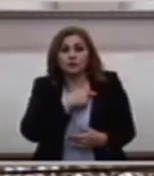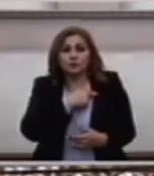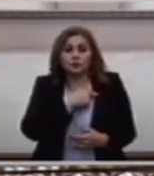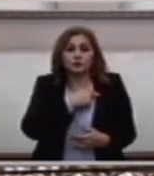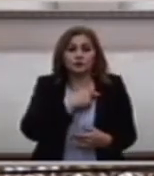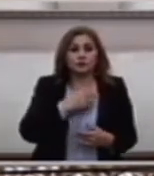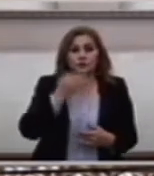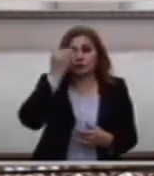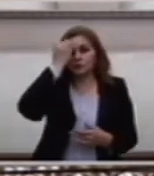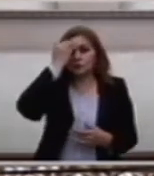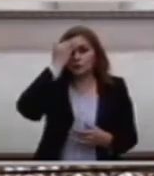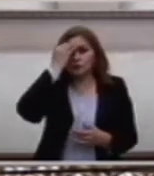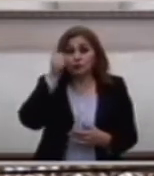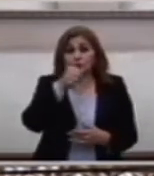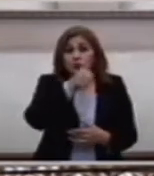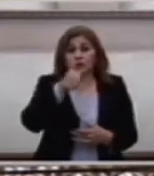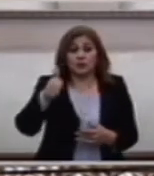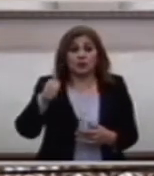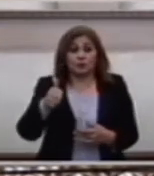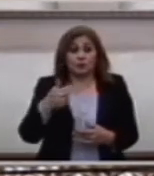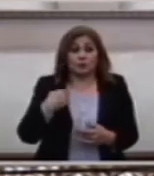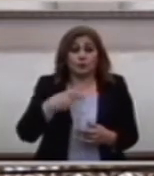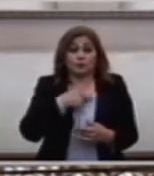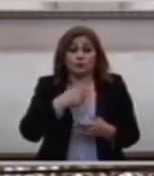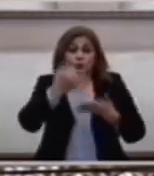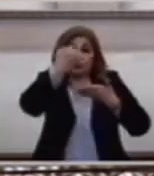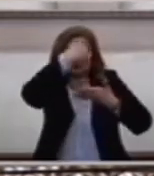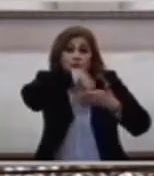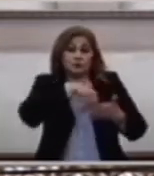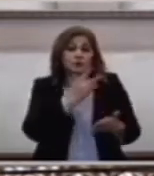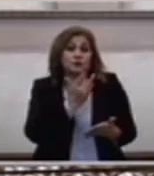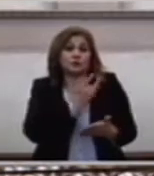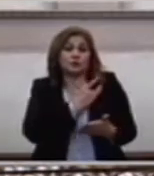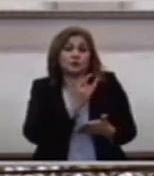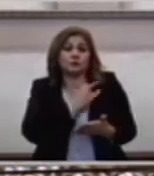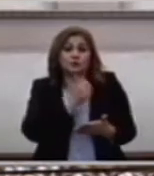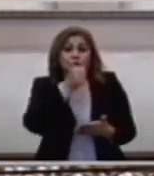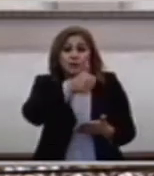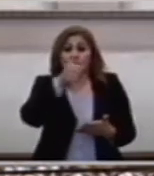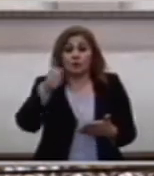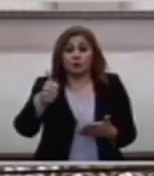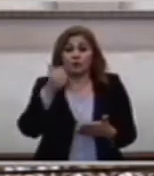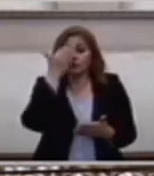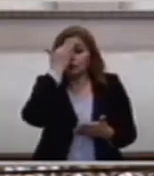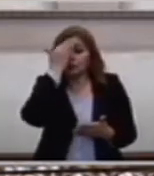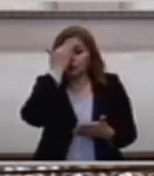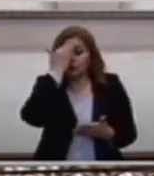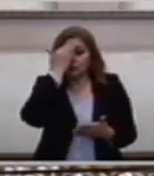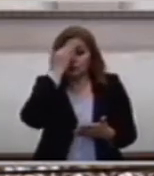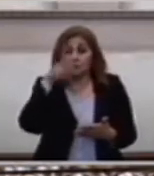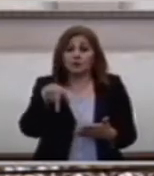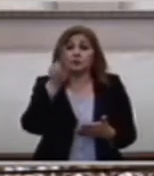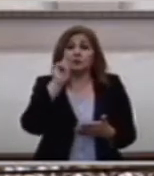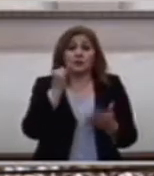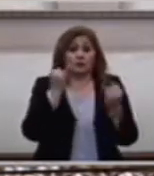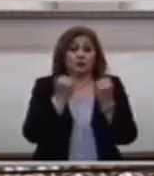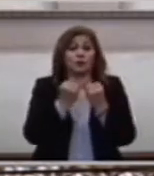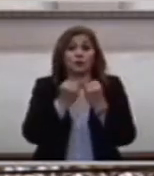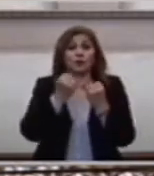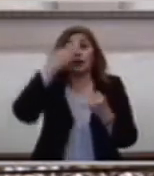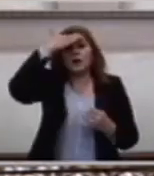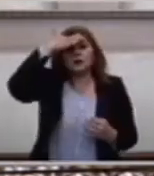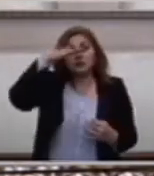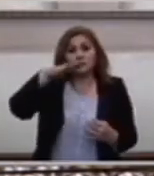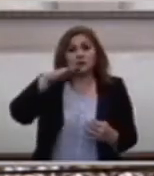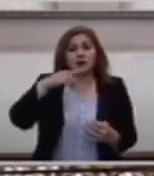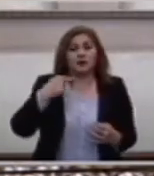Sabe de las cosas Buenas que hay En nuestro corazón Pero también Él sabe